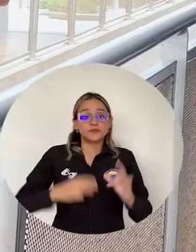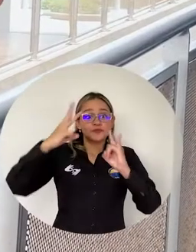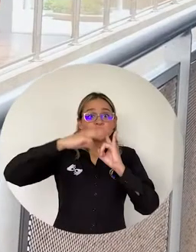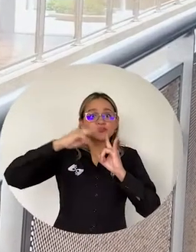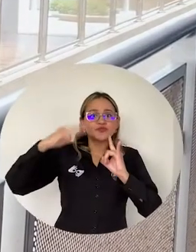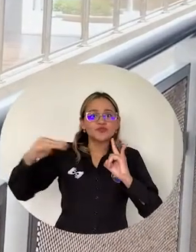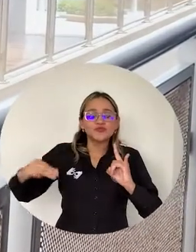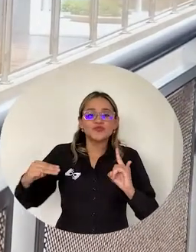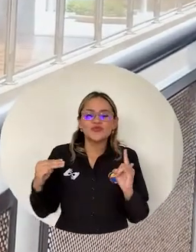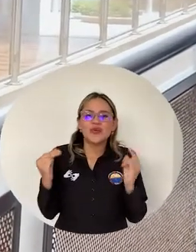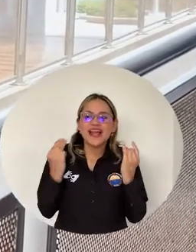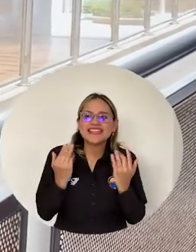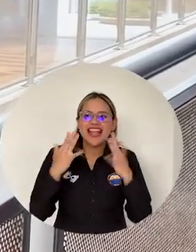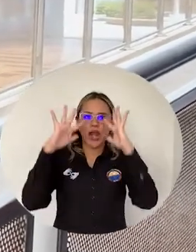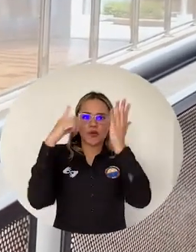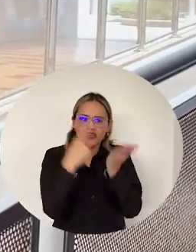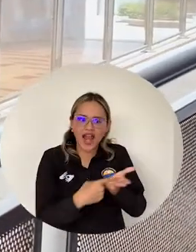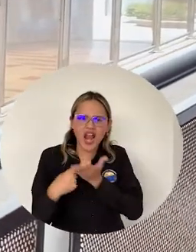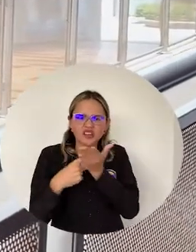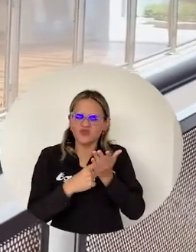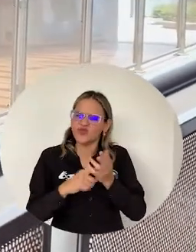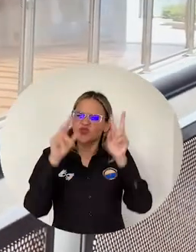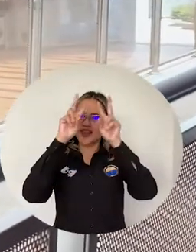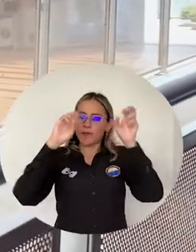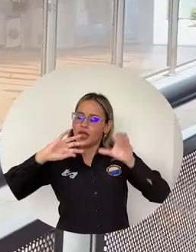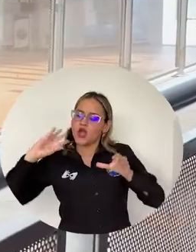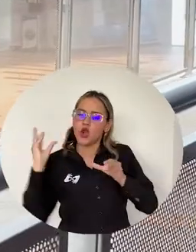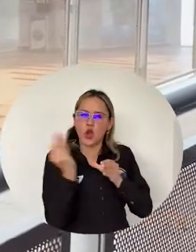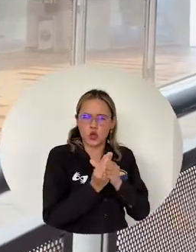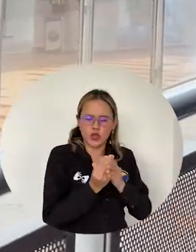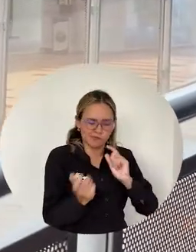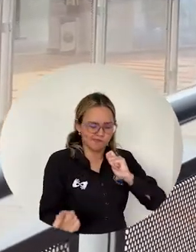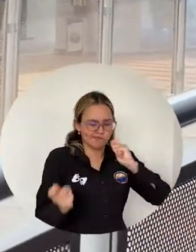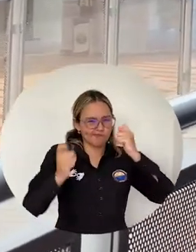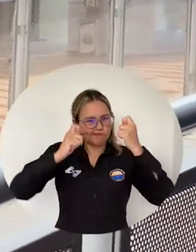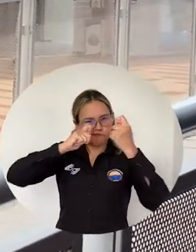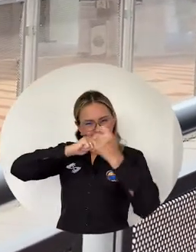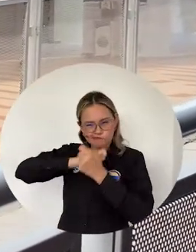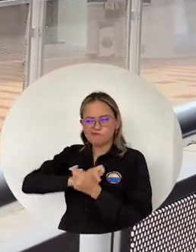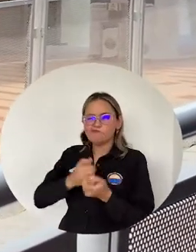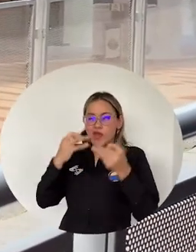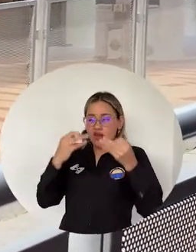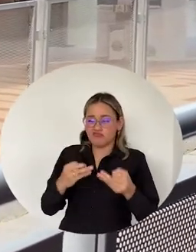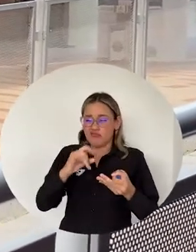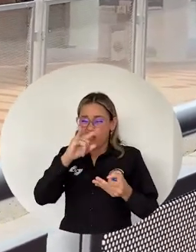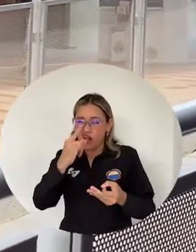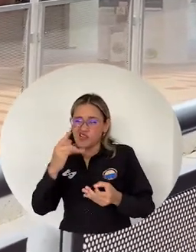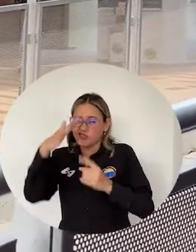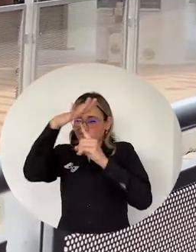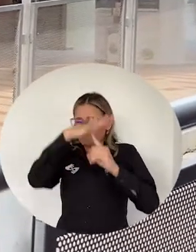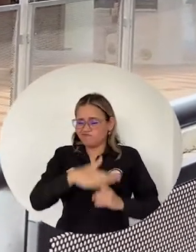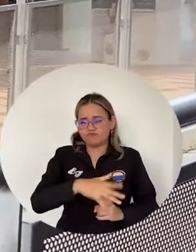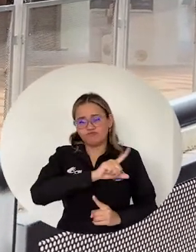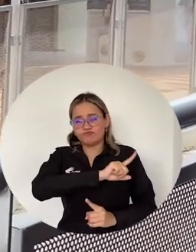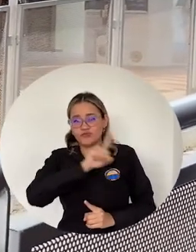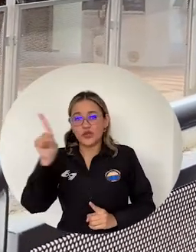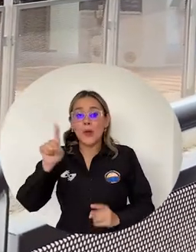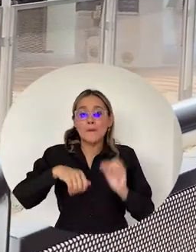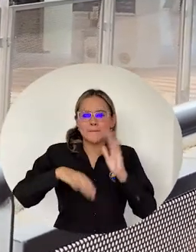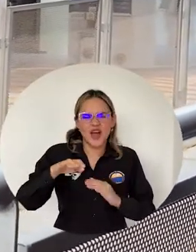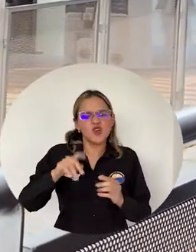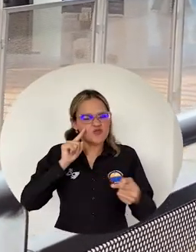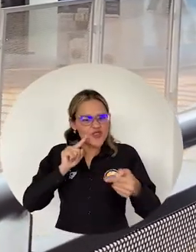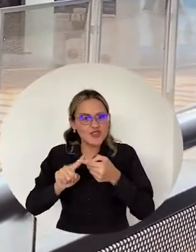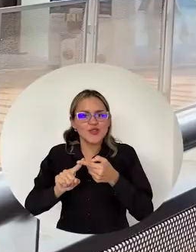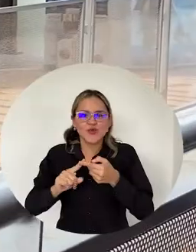UNI Magdalena celebró el conversatorio Incluyéndote Transformando realidades Previniendo la discriminación Y promoviendo los